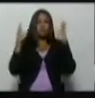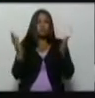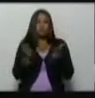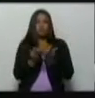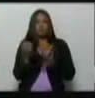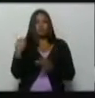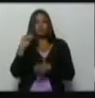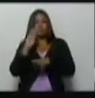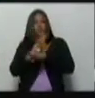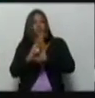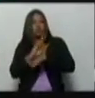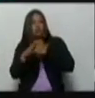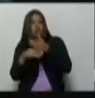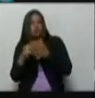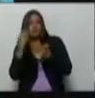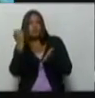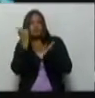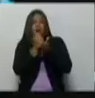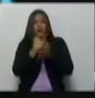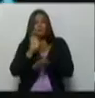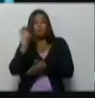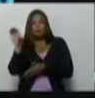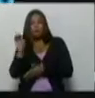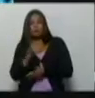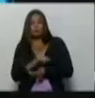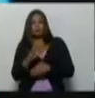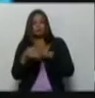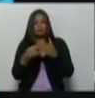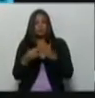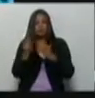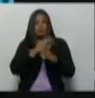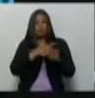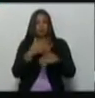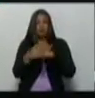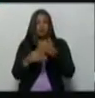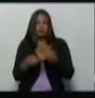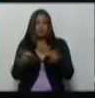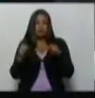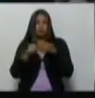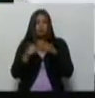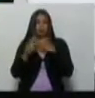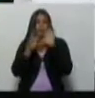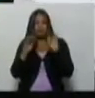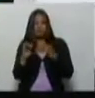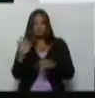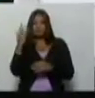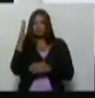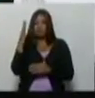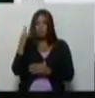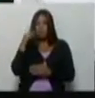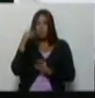debemos cuidarnos de que una marca que en un país vecino sea muy fuerte, sea evidente, no se registre en nuestro país.